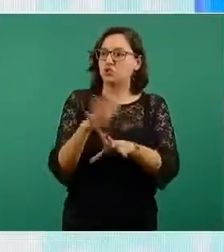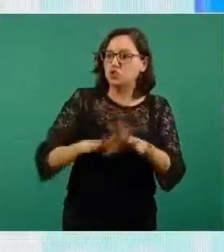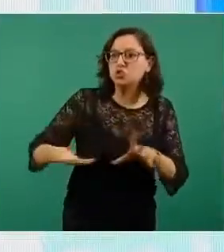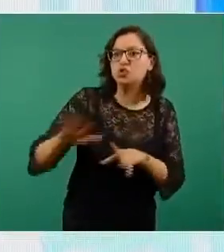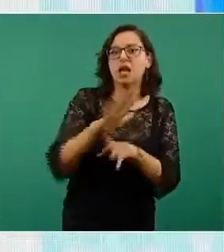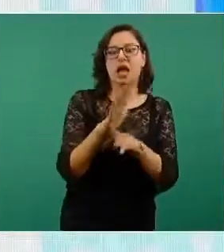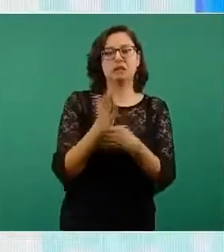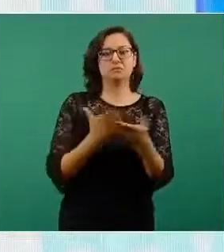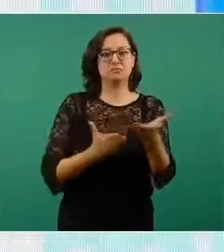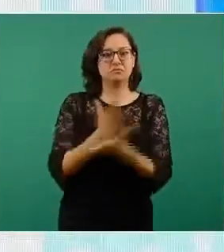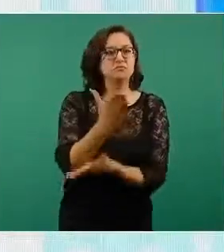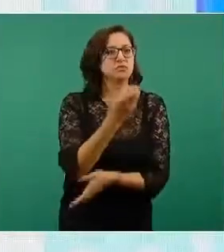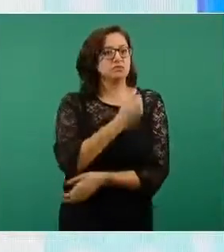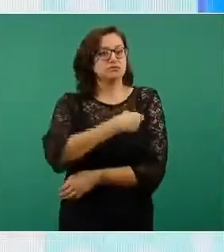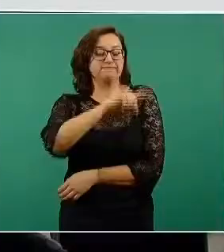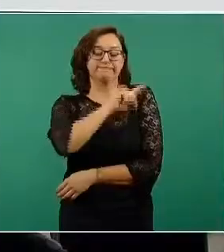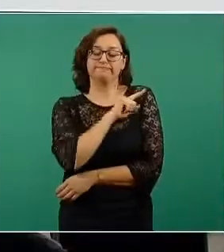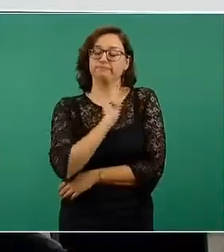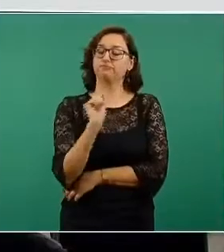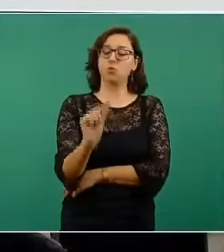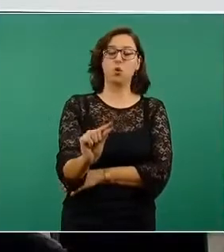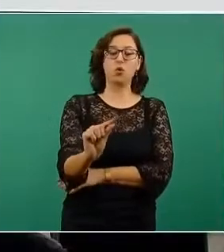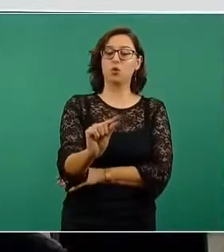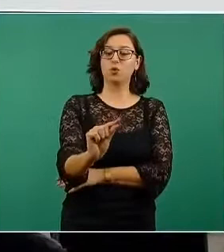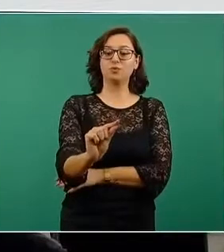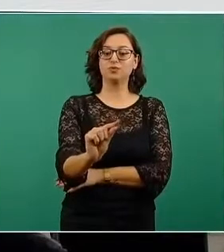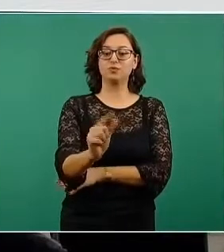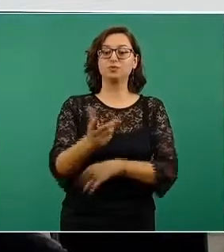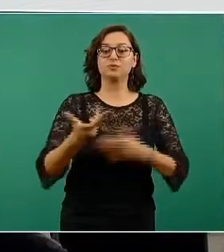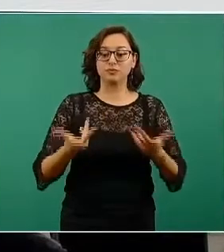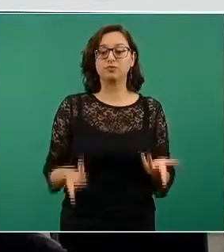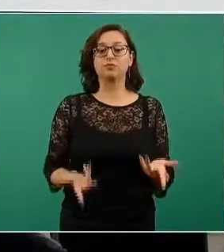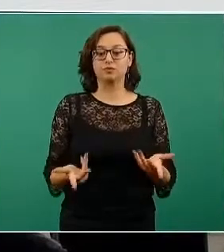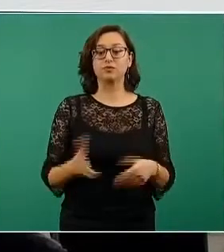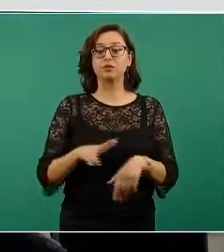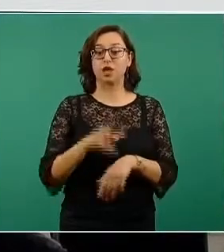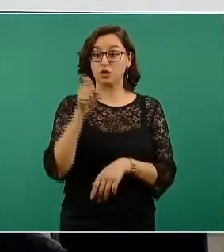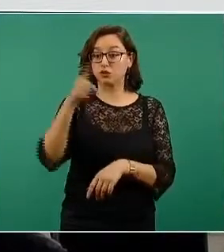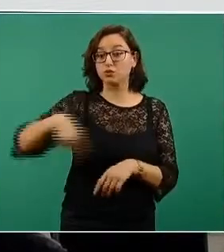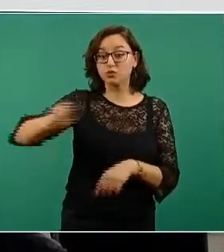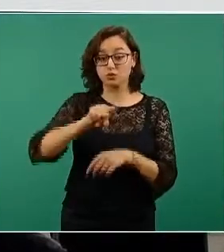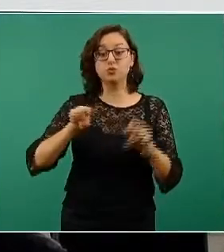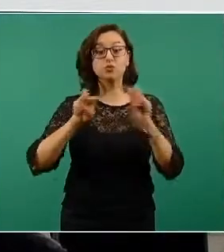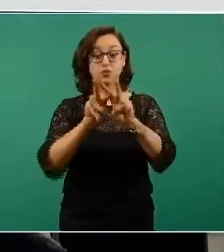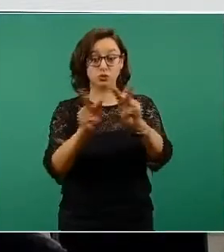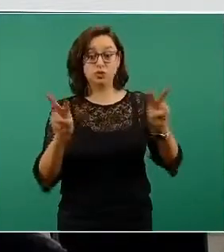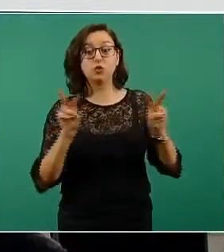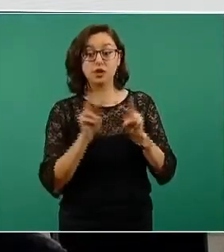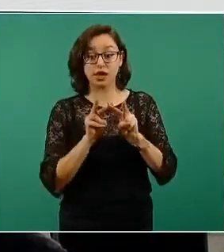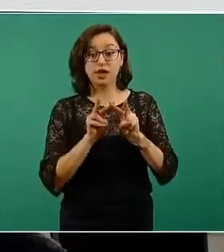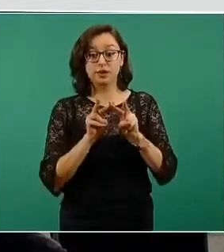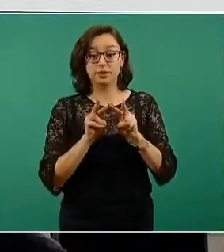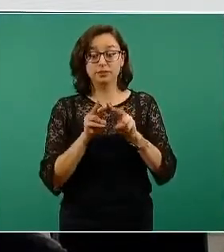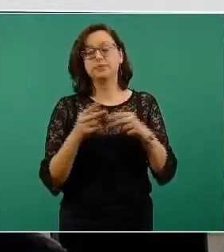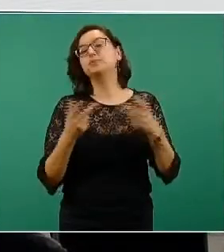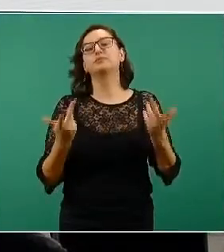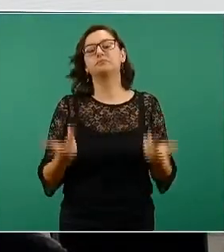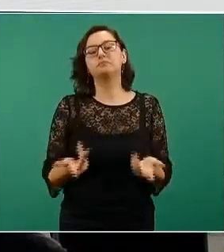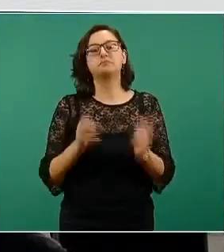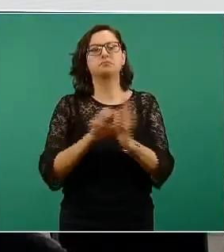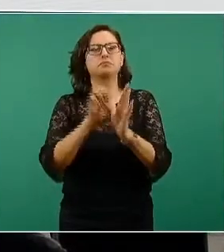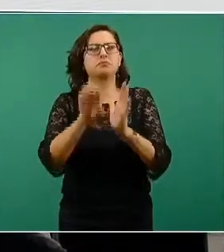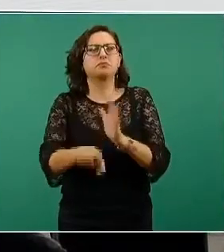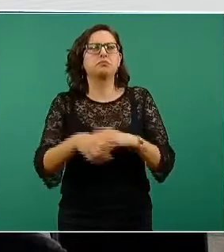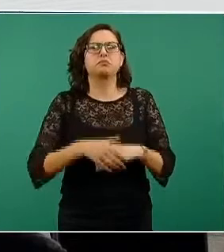los servicios de salud. Y esto representa un factor de vulnerabilidad social. En un momento dado, si una persona